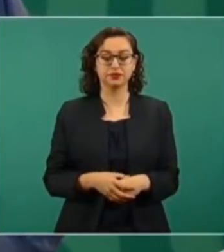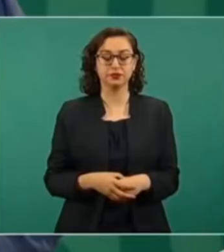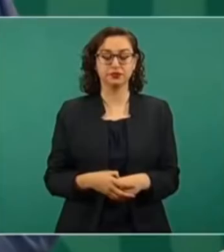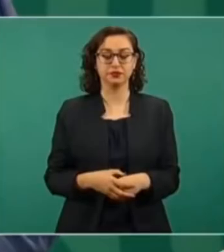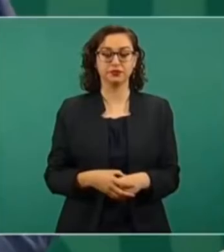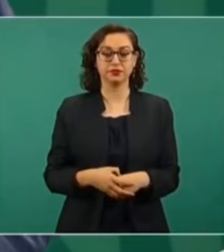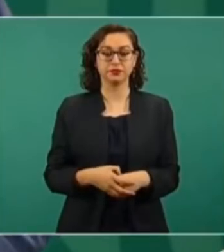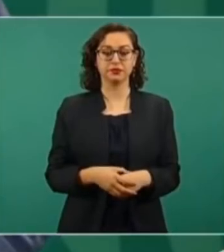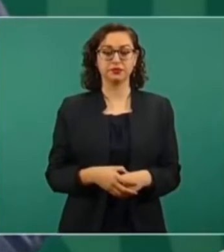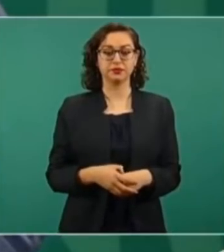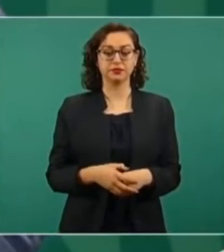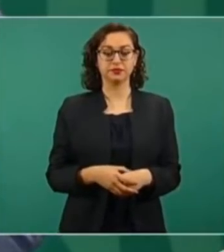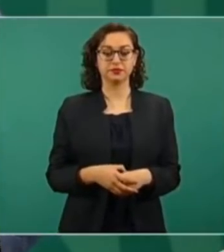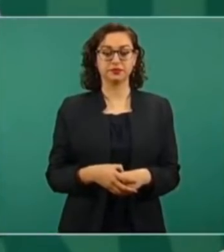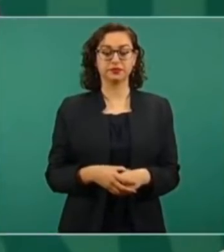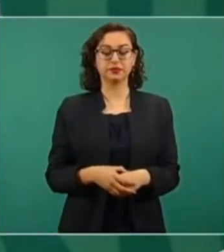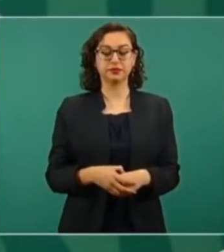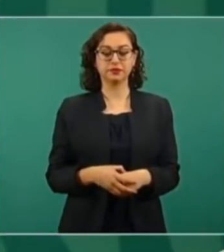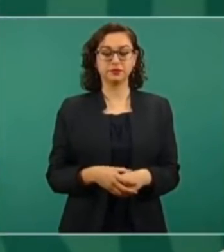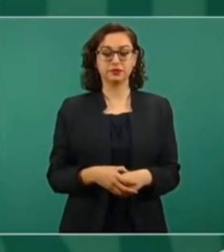queriendo